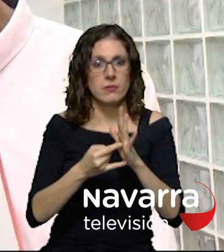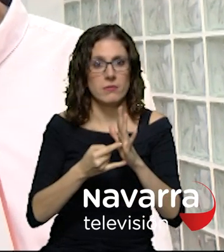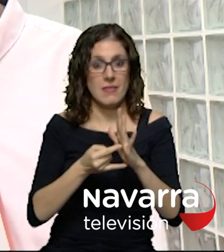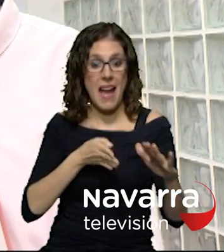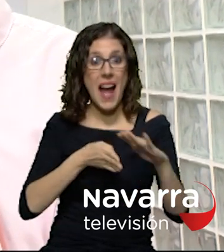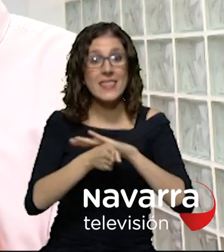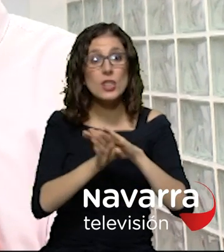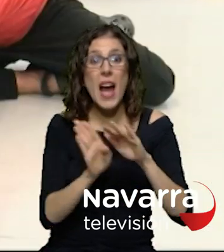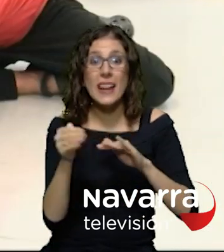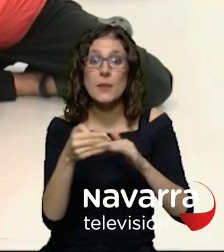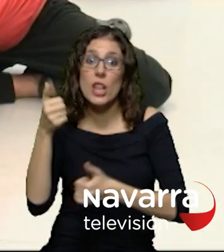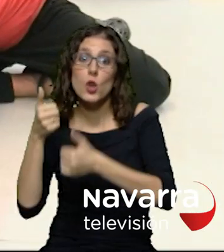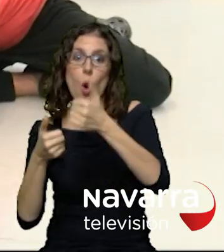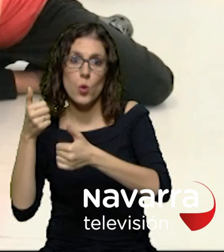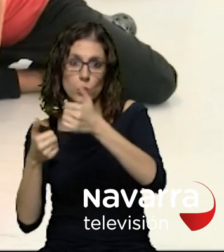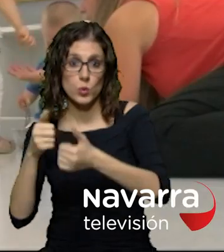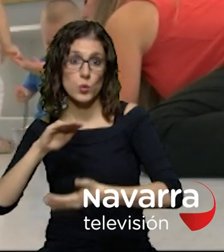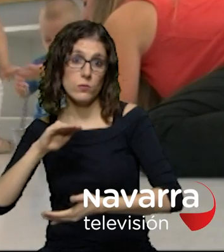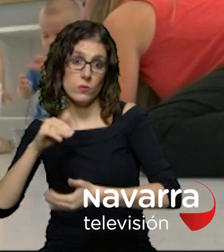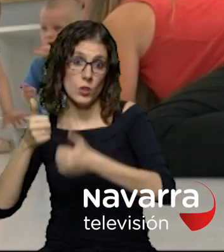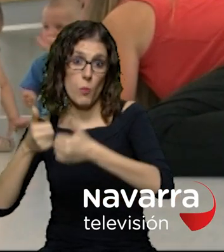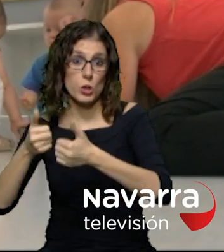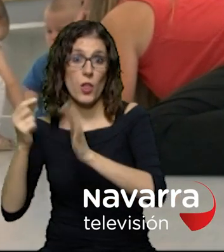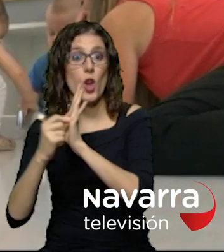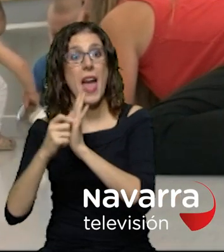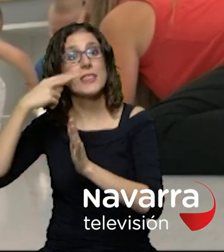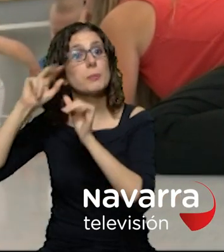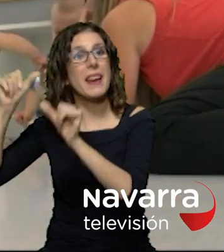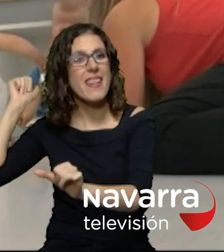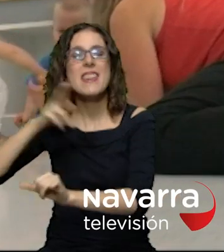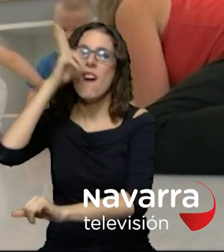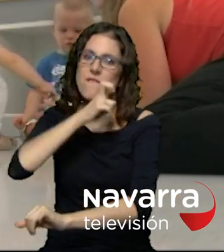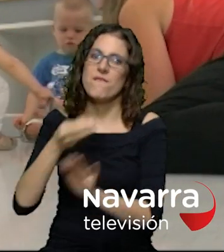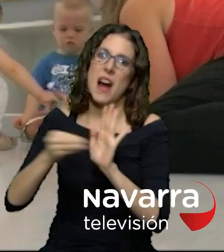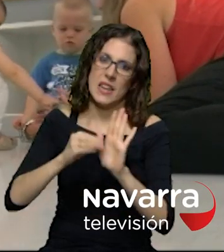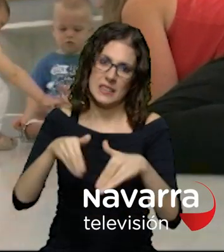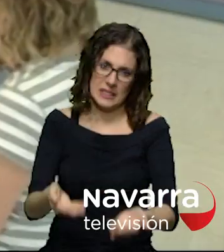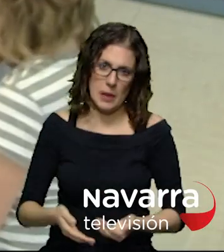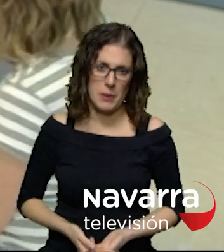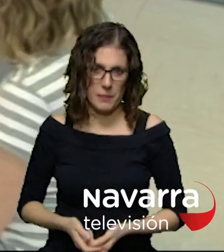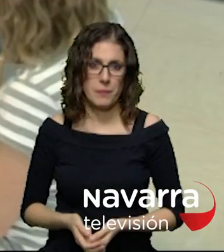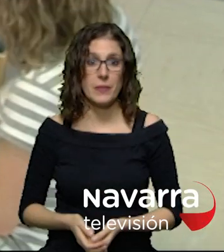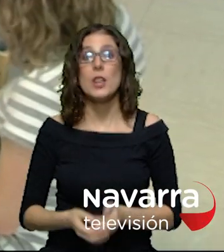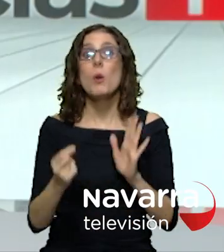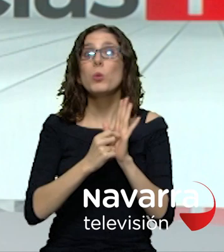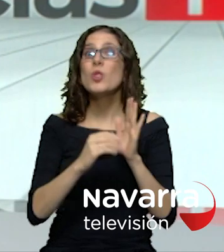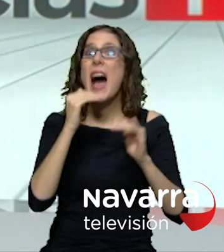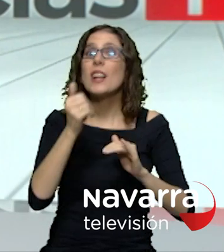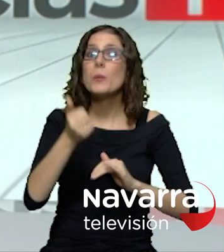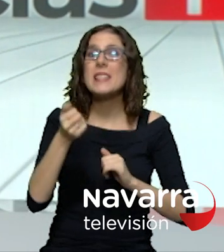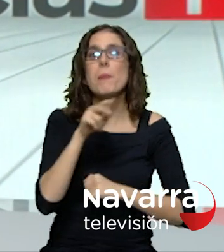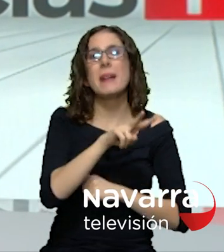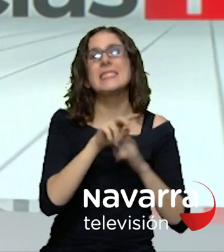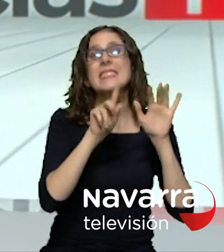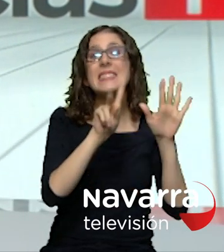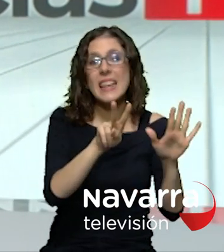través de concurso oposición la nota más alta obtenida en el examen es de 27 con 67 puntos sobre 40 y